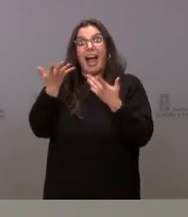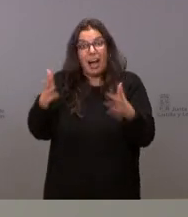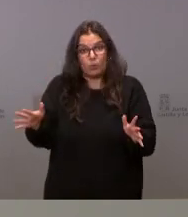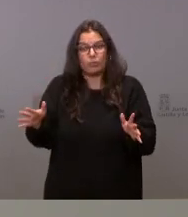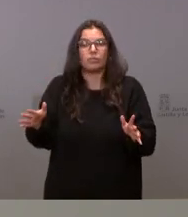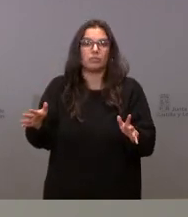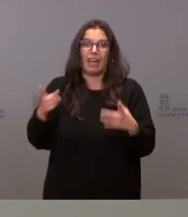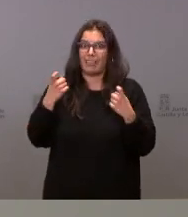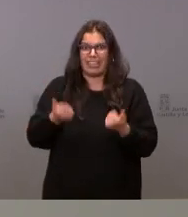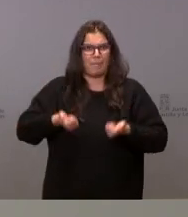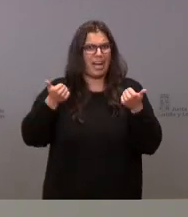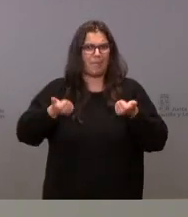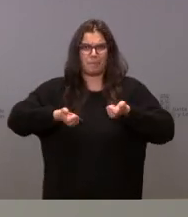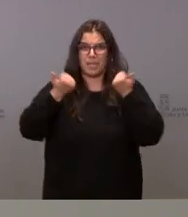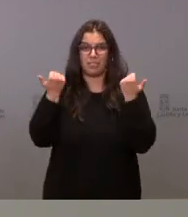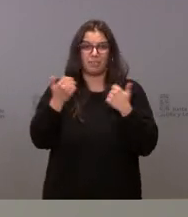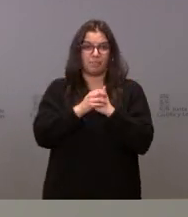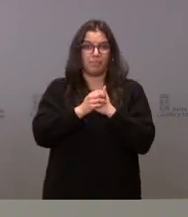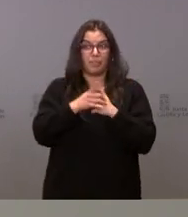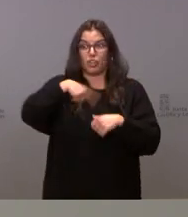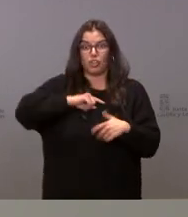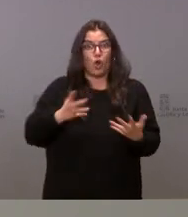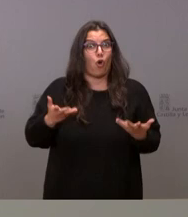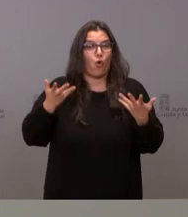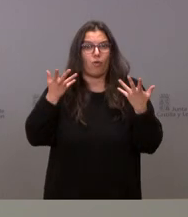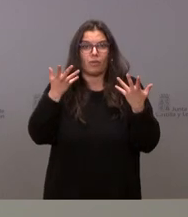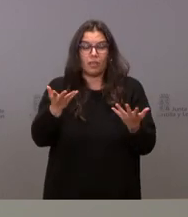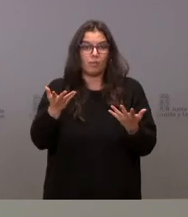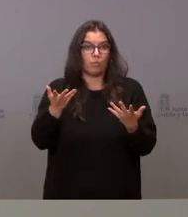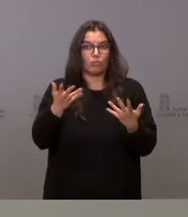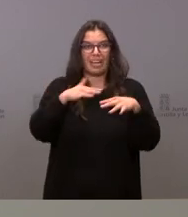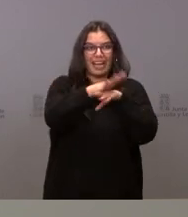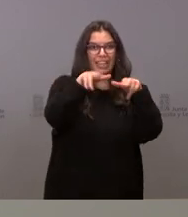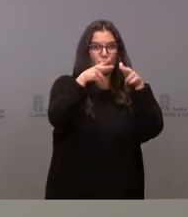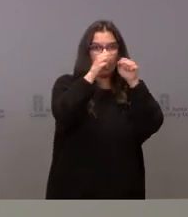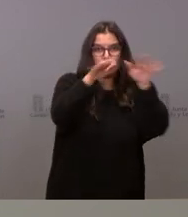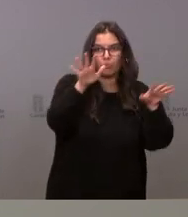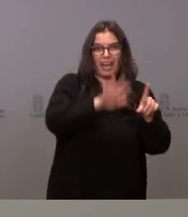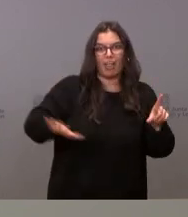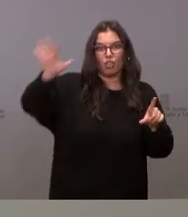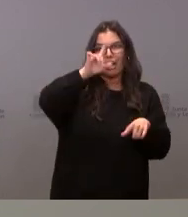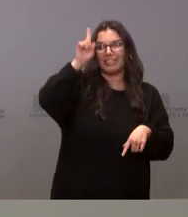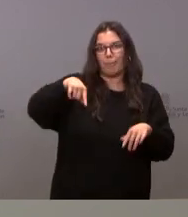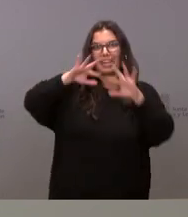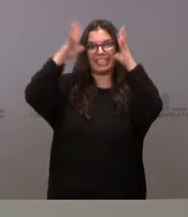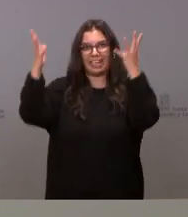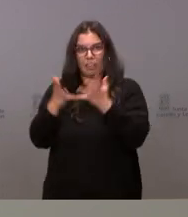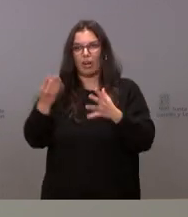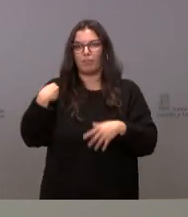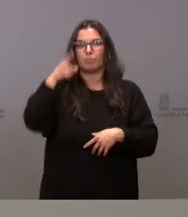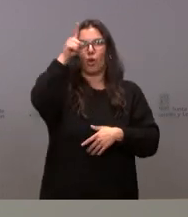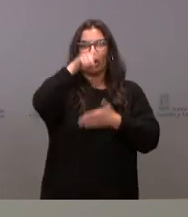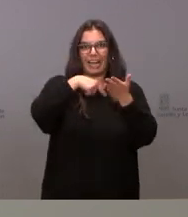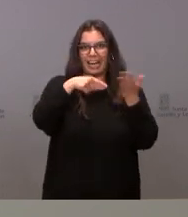necesitamos más y estamos haciendo ofertas no solamente en redes sociales a nivel nacional sino internacional en el Reino Unido